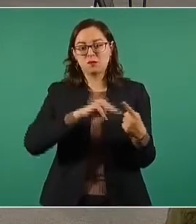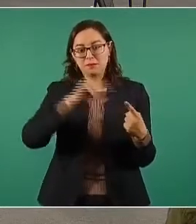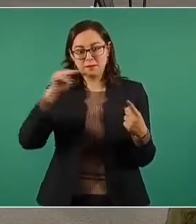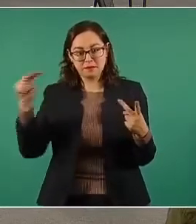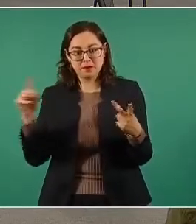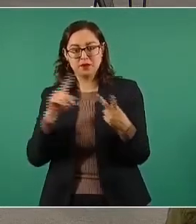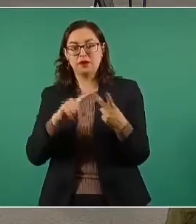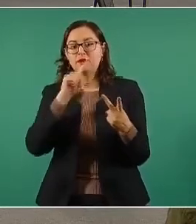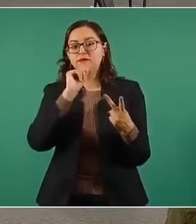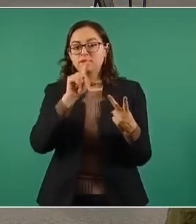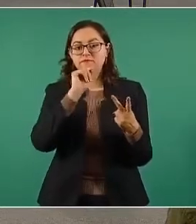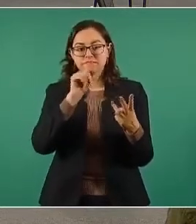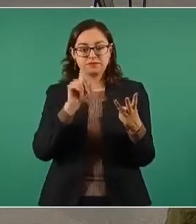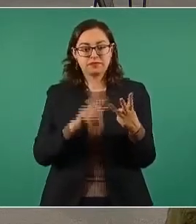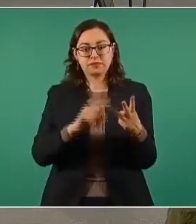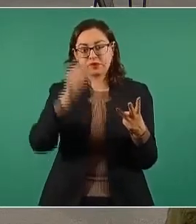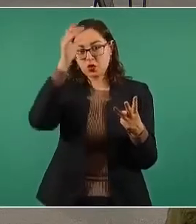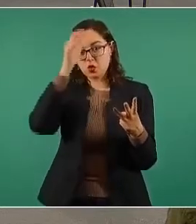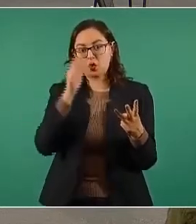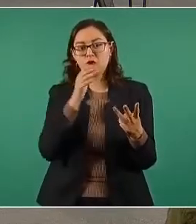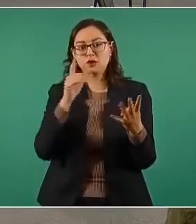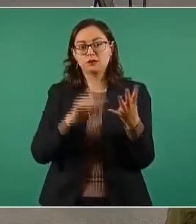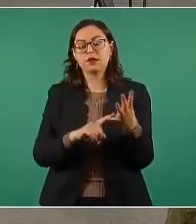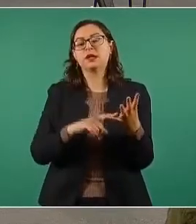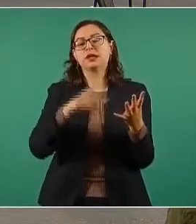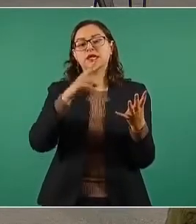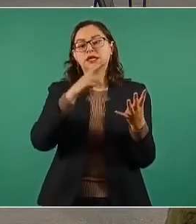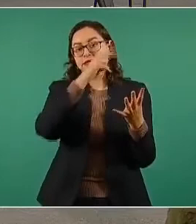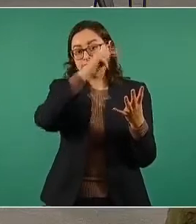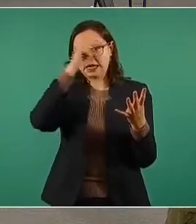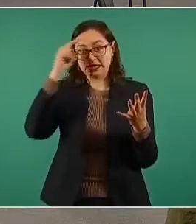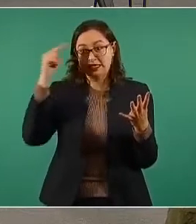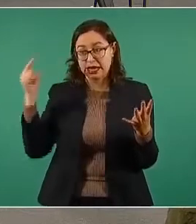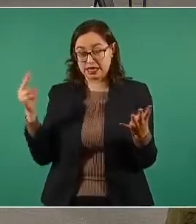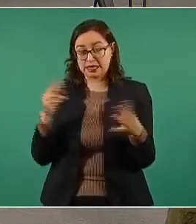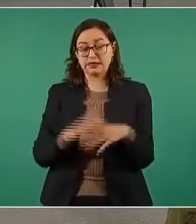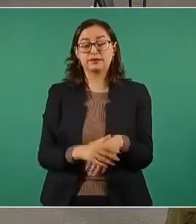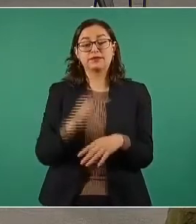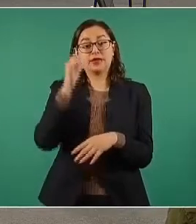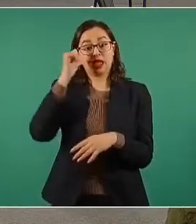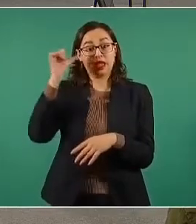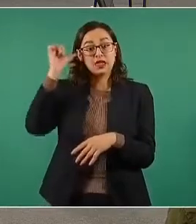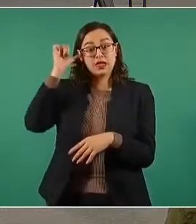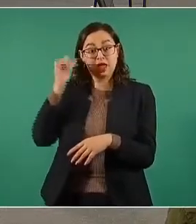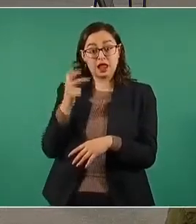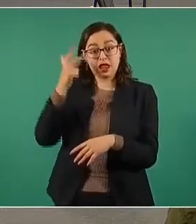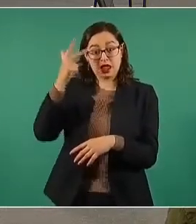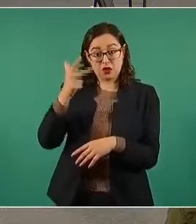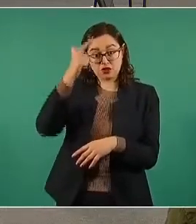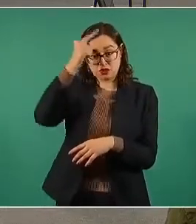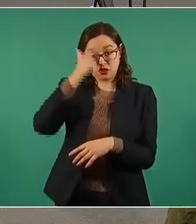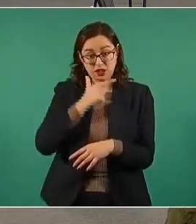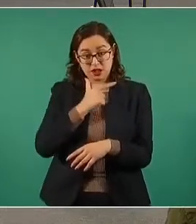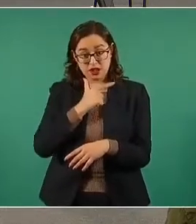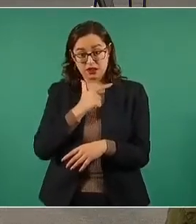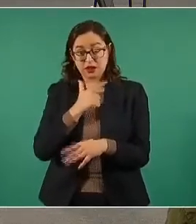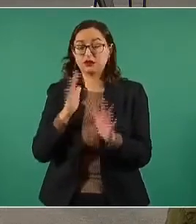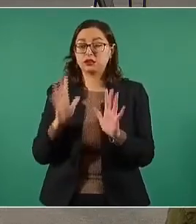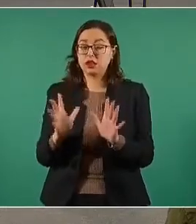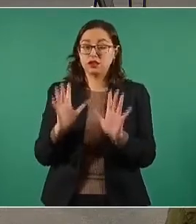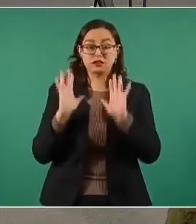Jalisco, Colima y Nayarit, informando el día de ayer a las ocho de la noche un